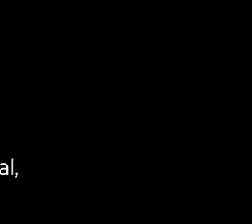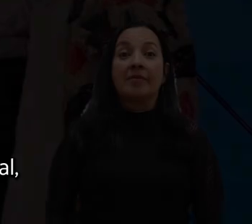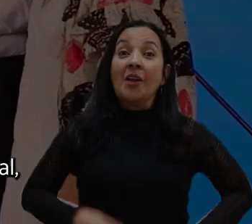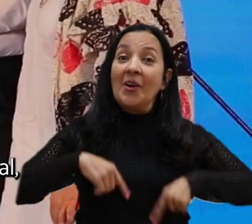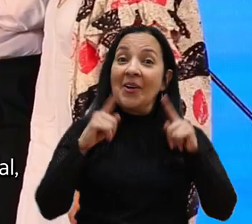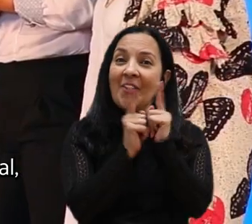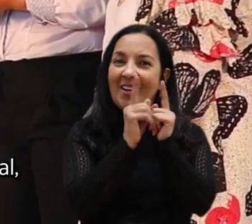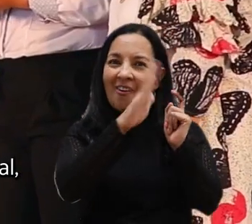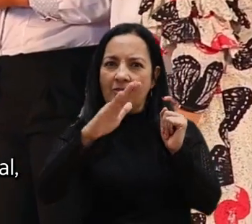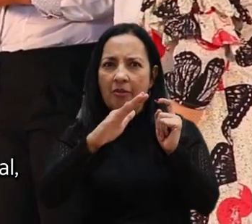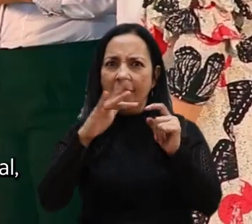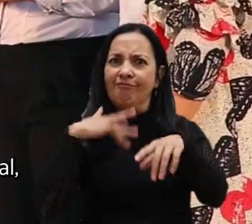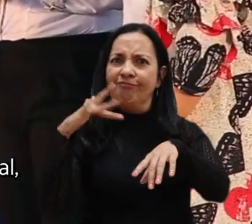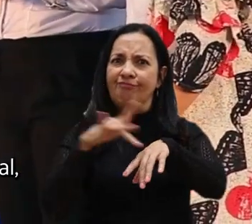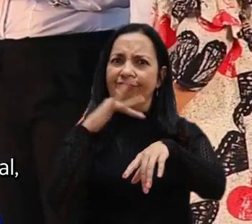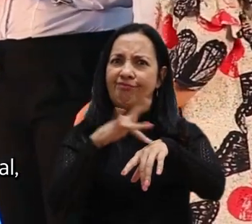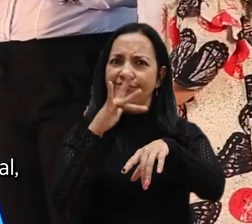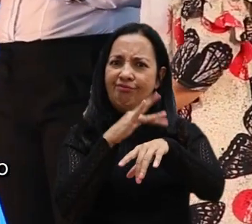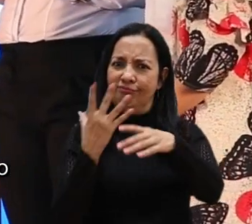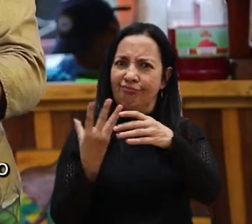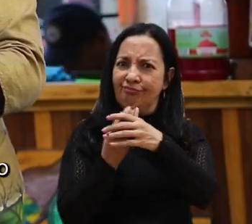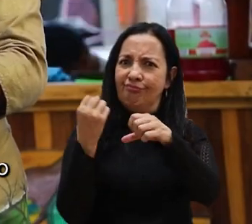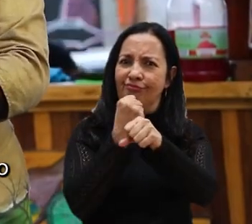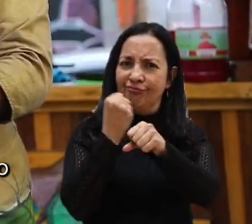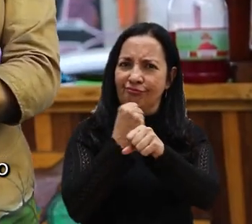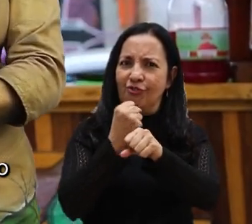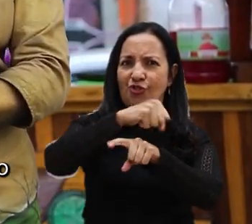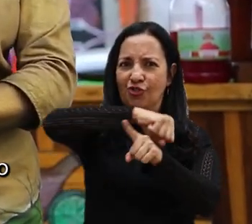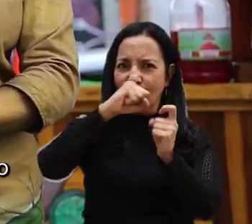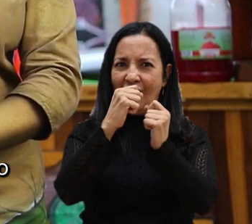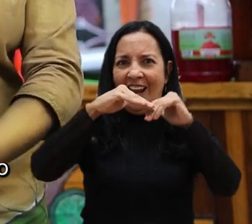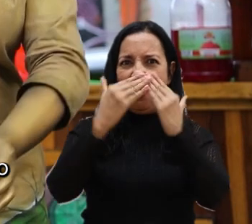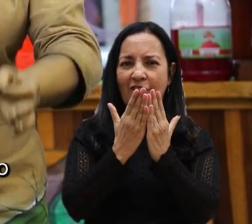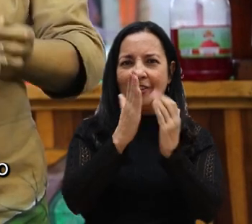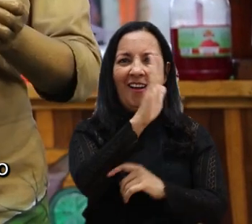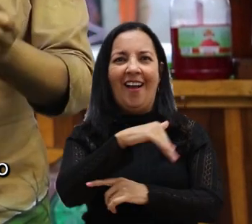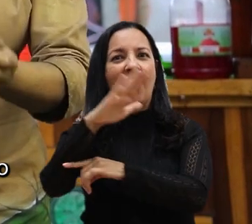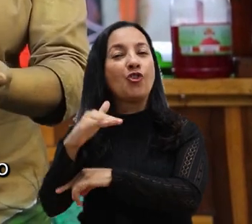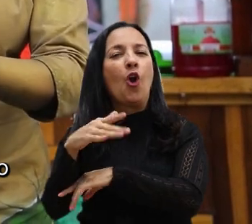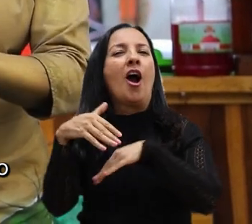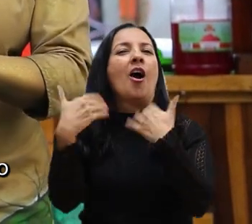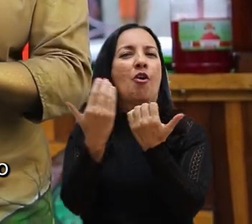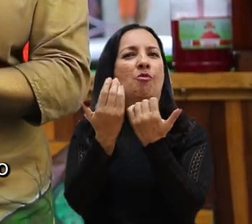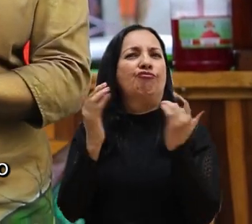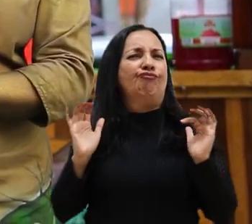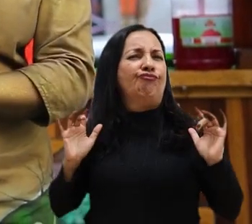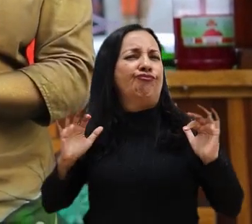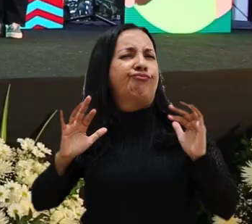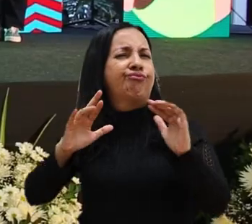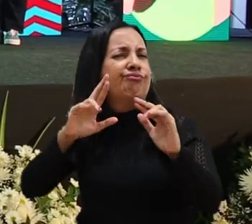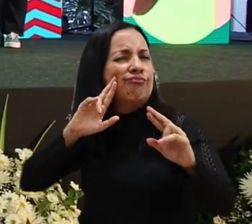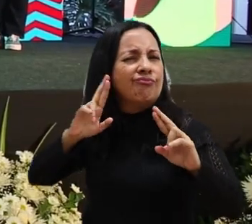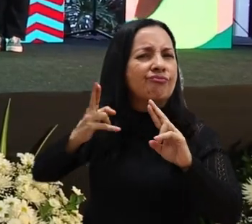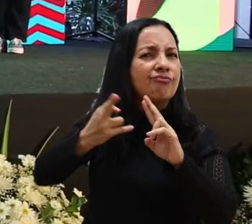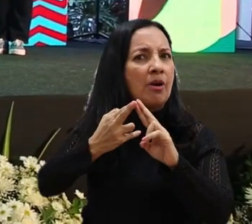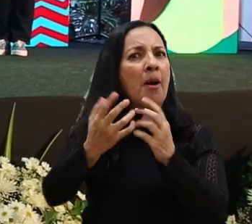En Confenalco Antioquia promovemos la inclusión laboral, social y educativa en Antioquia a través de un evento de reconocimiento que